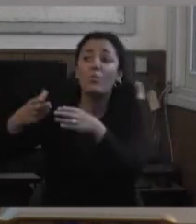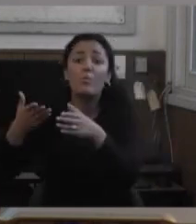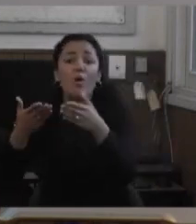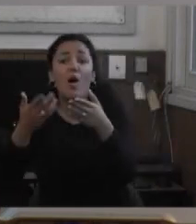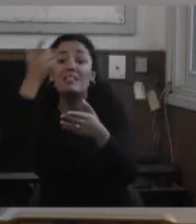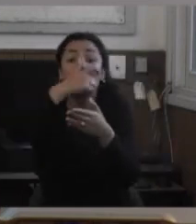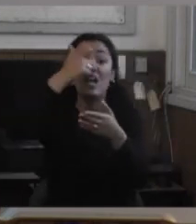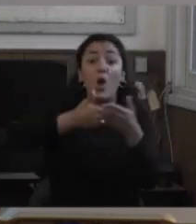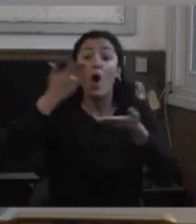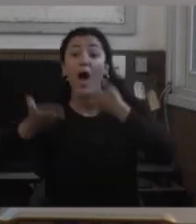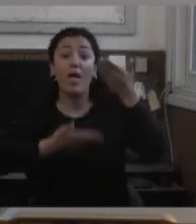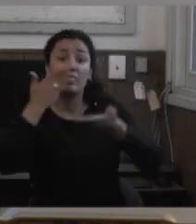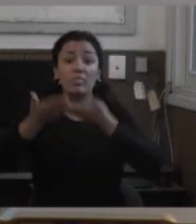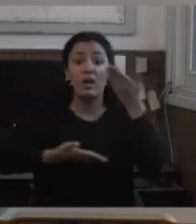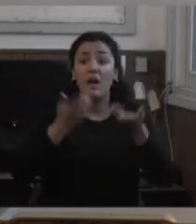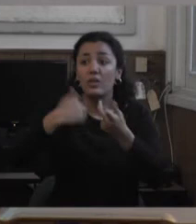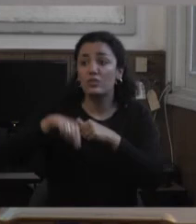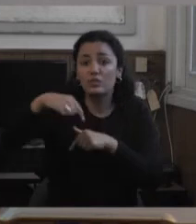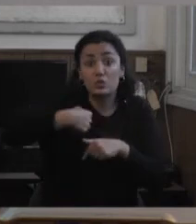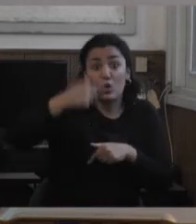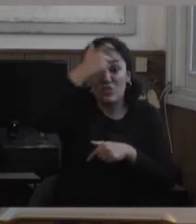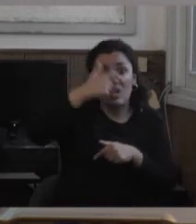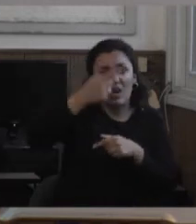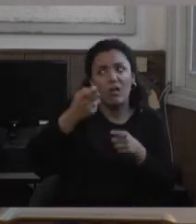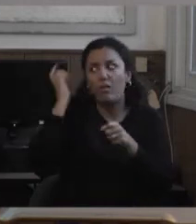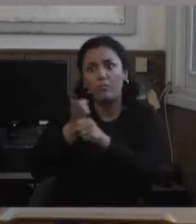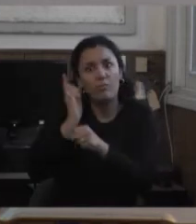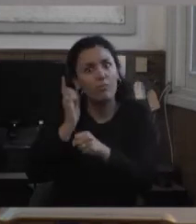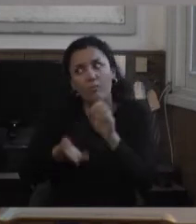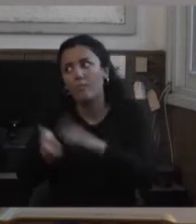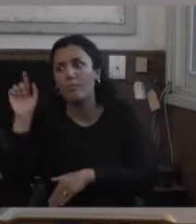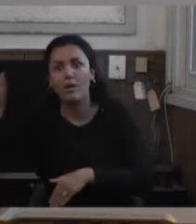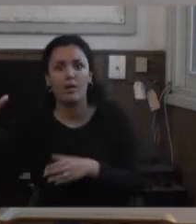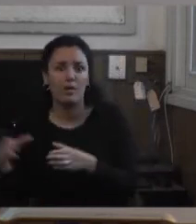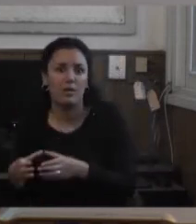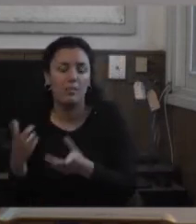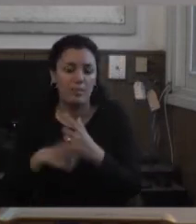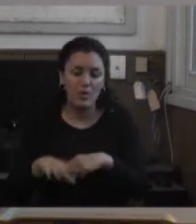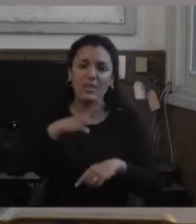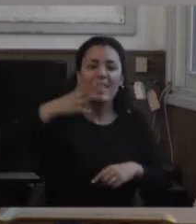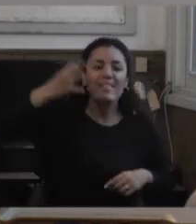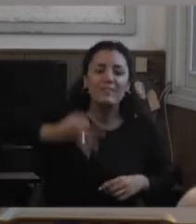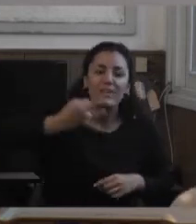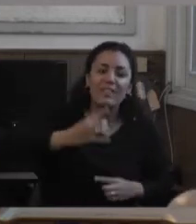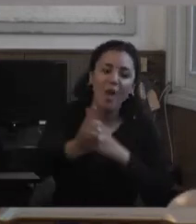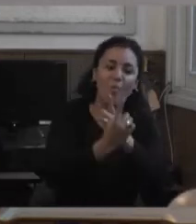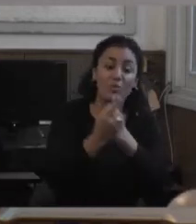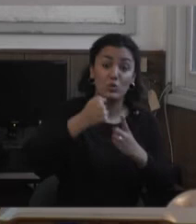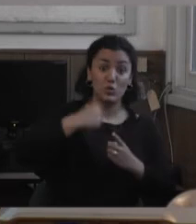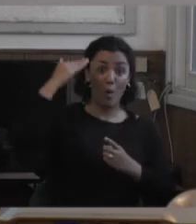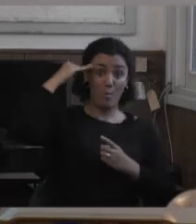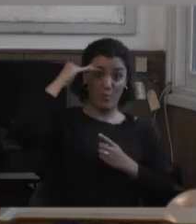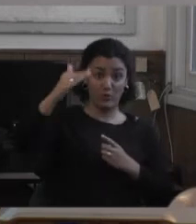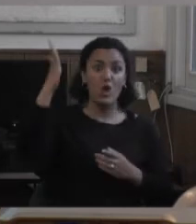ciegos y si sos ciego tenés que ir pero si hay un verdadero encuentro entre un saber docente y un